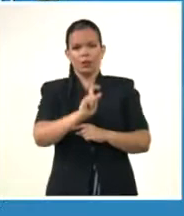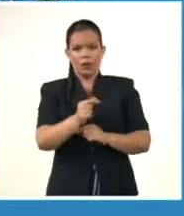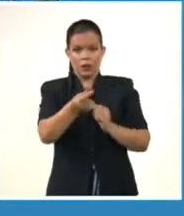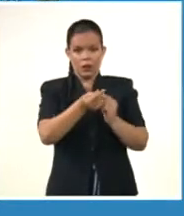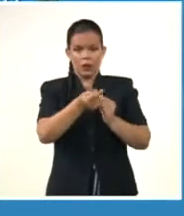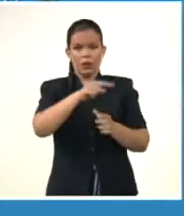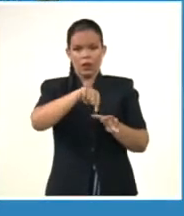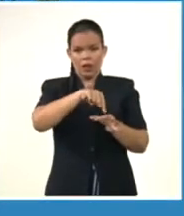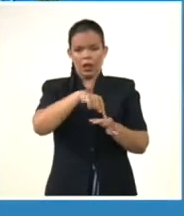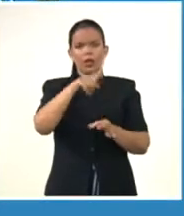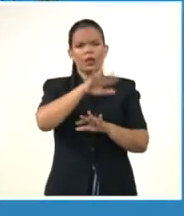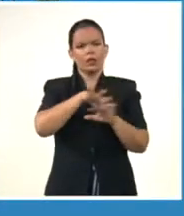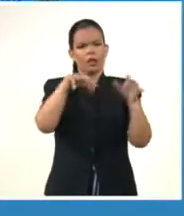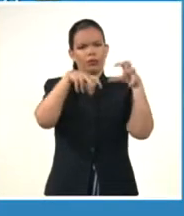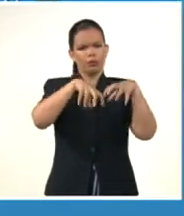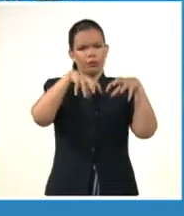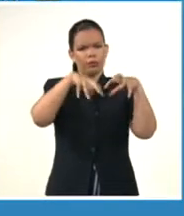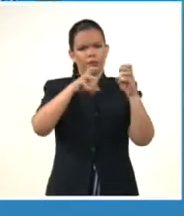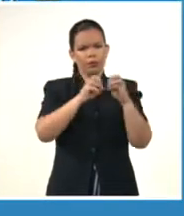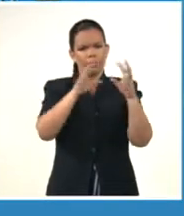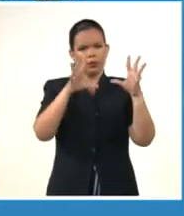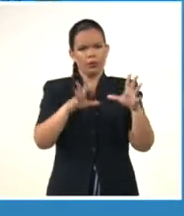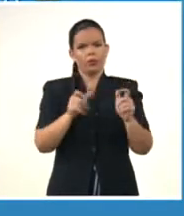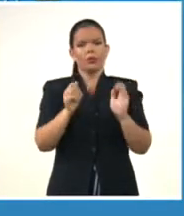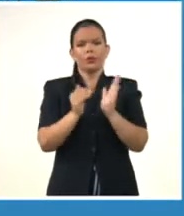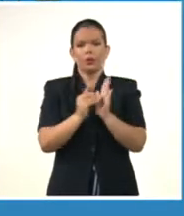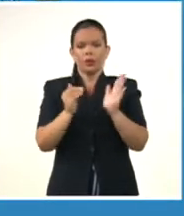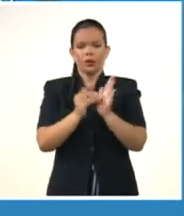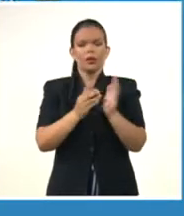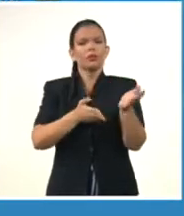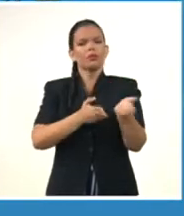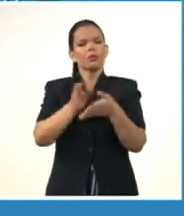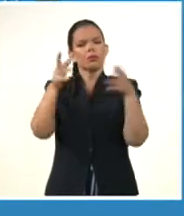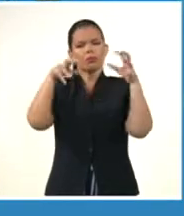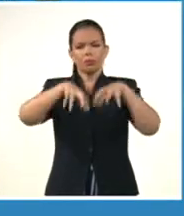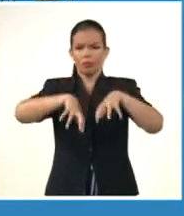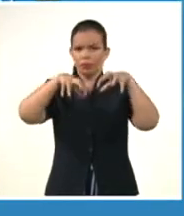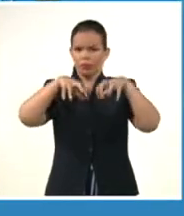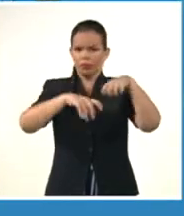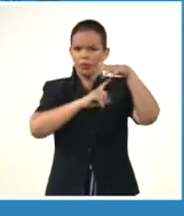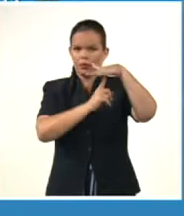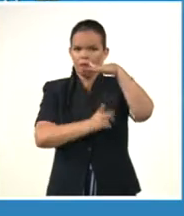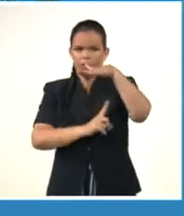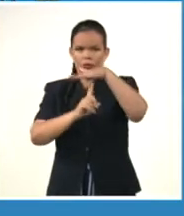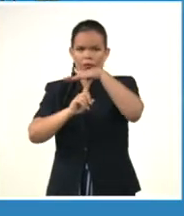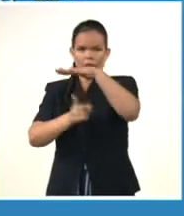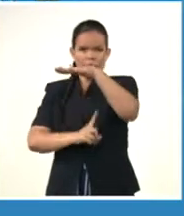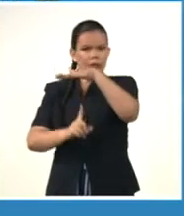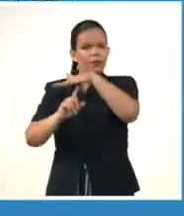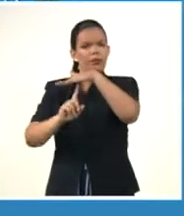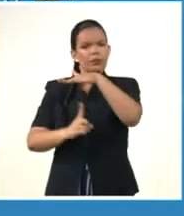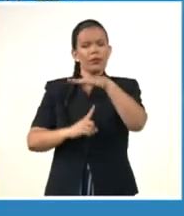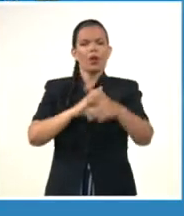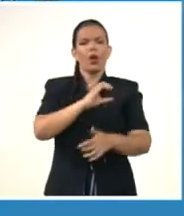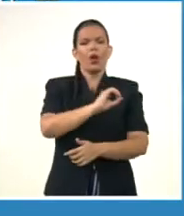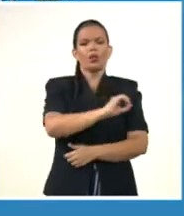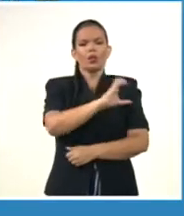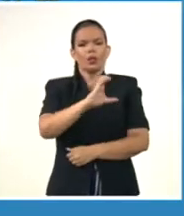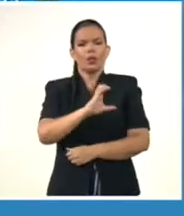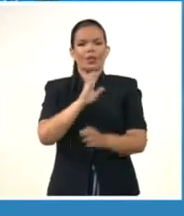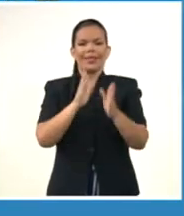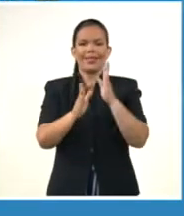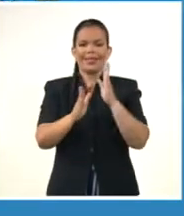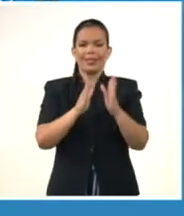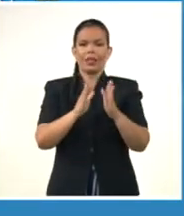Juventud. Por la tarde, nuevamente, chubascos, lluvias y algunas tormentas eléctricas en localidades de la región occidental, en centro y en oriente,